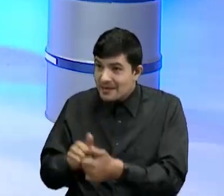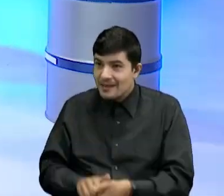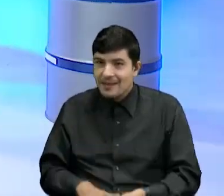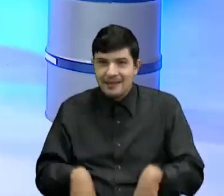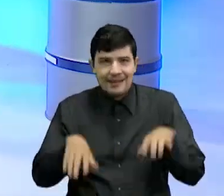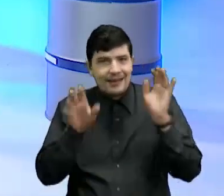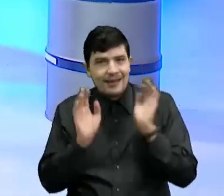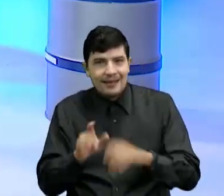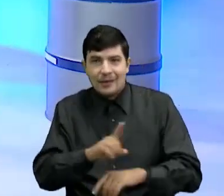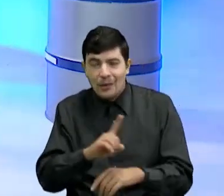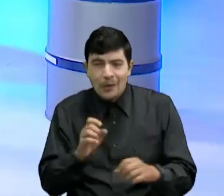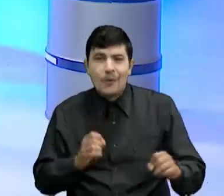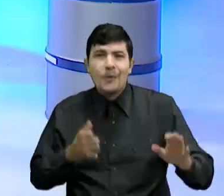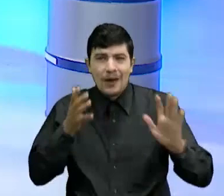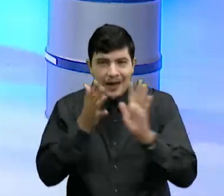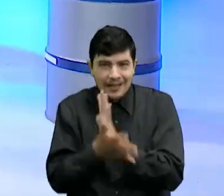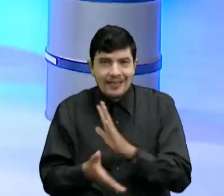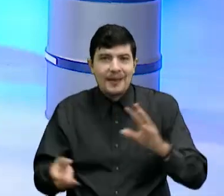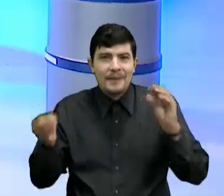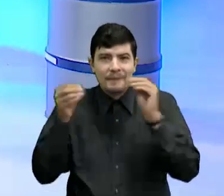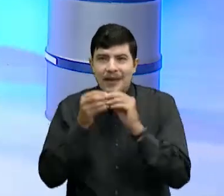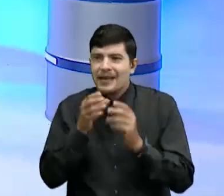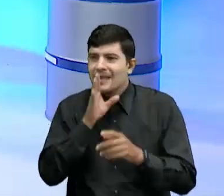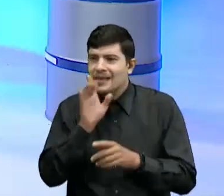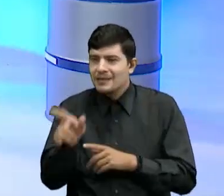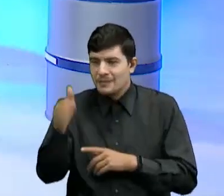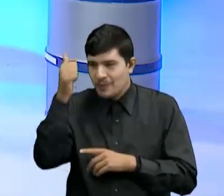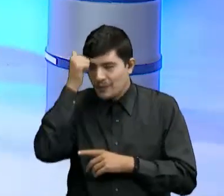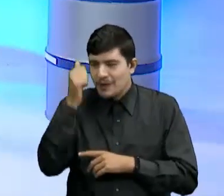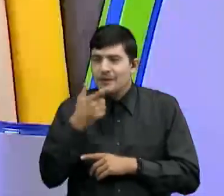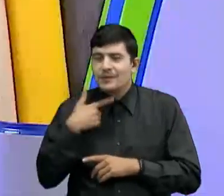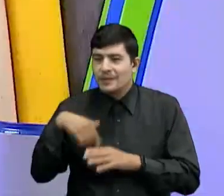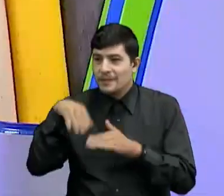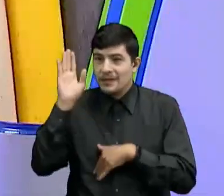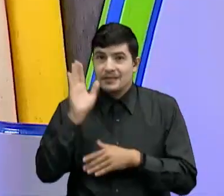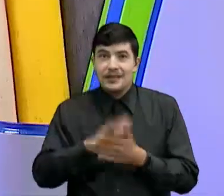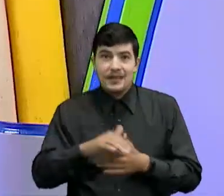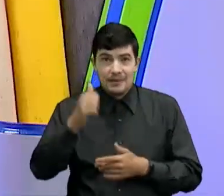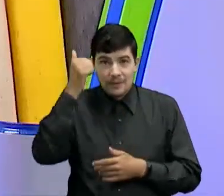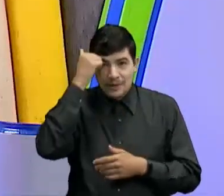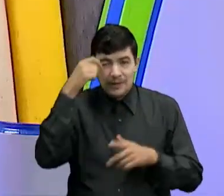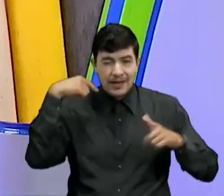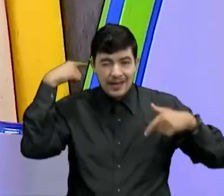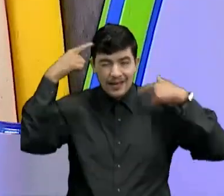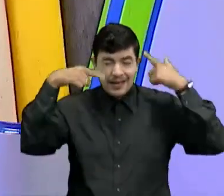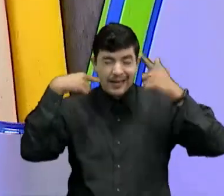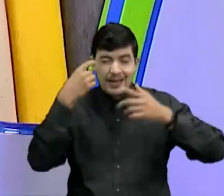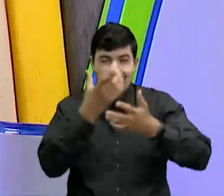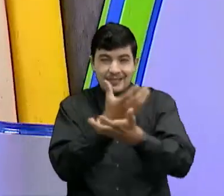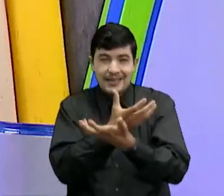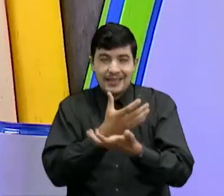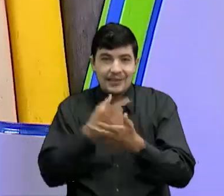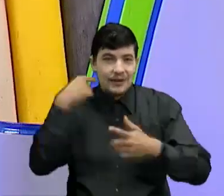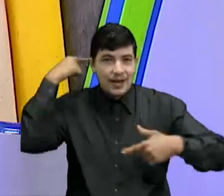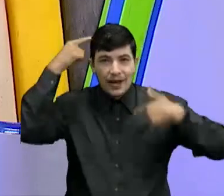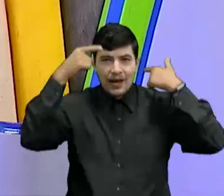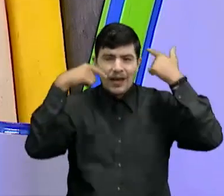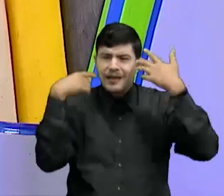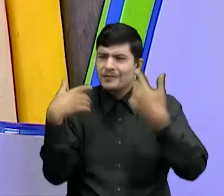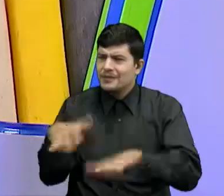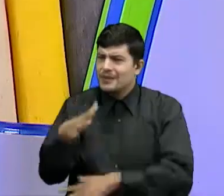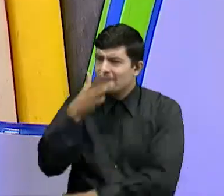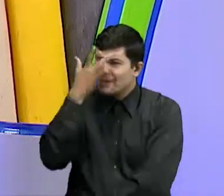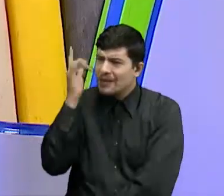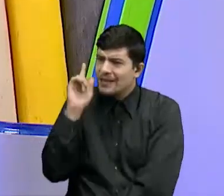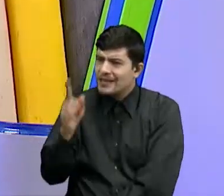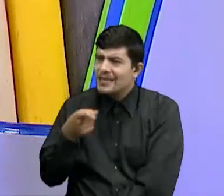no Cuéntale más ¿Cuál es tu profe favorito? Por ejemplo El profesor Loquillo El científico loco Él sí Y Benny ¿Por qué te